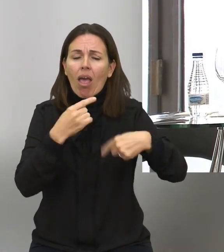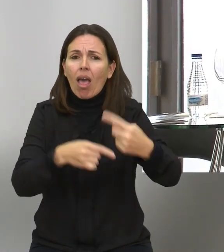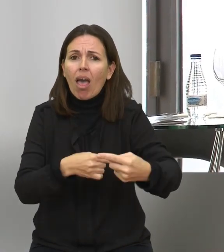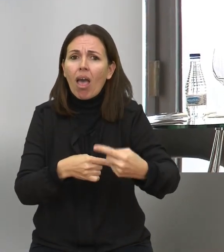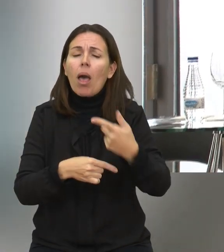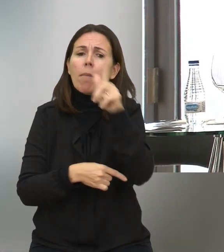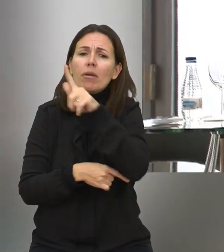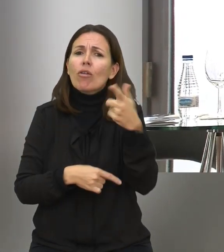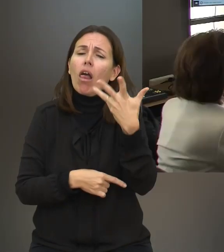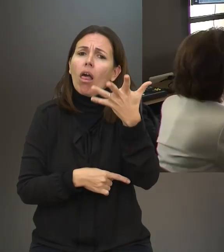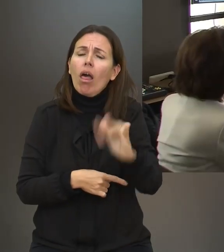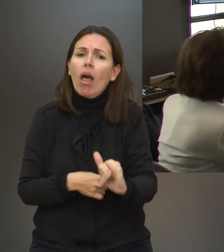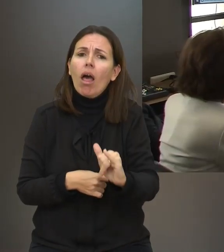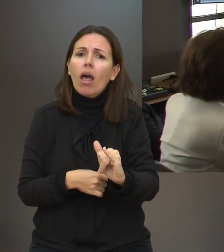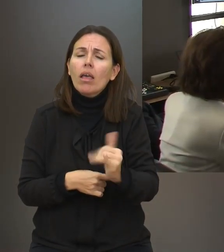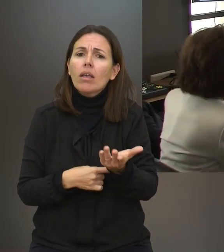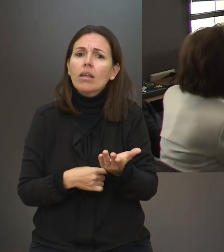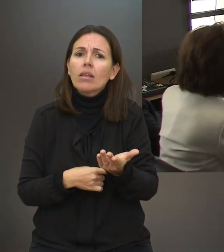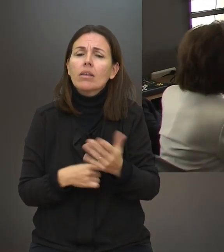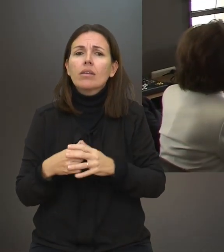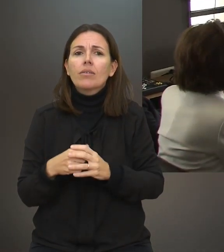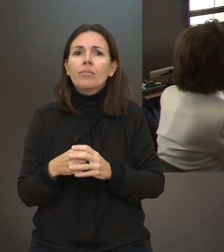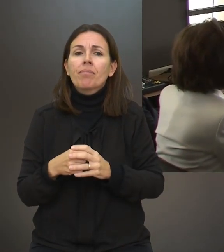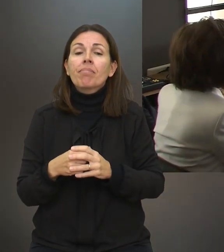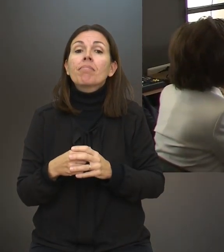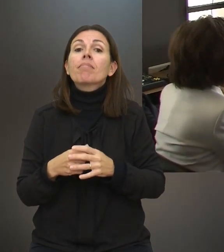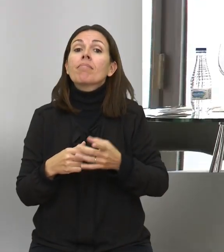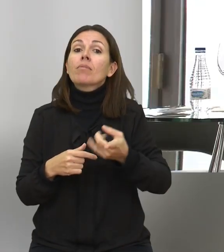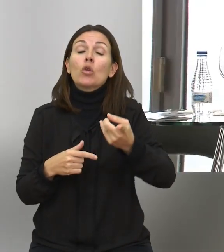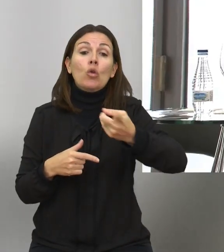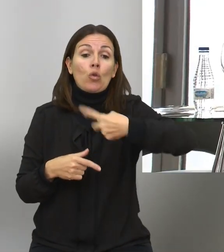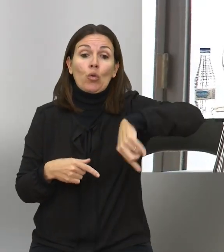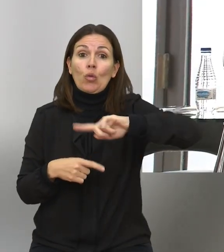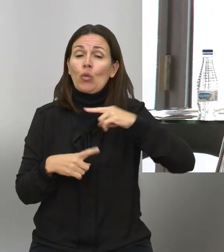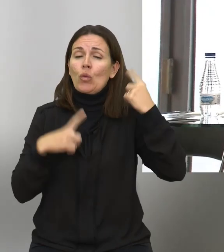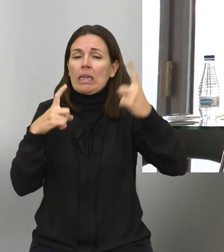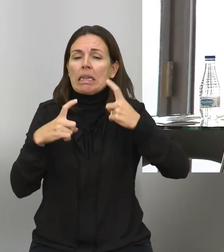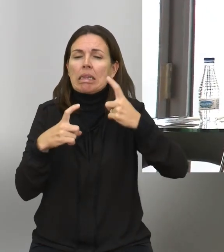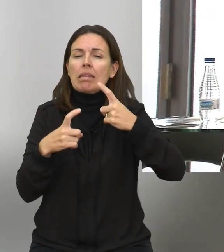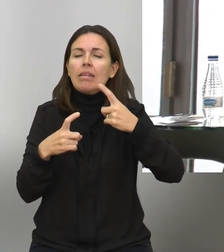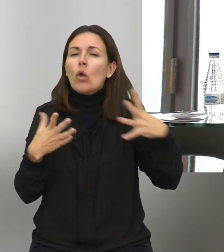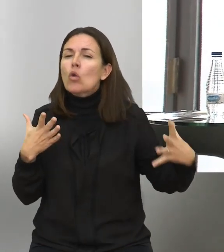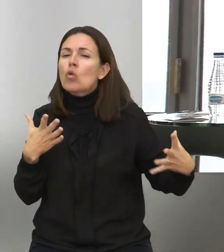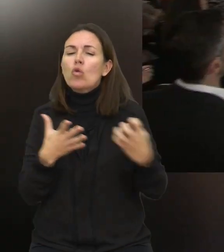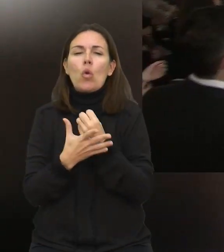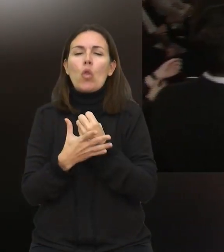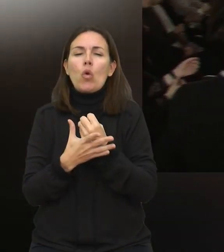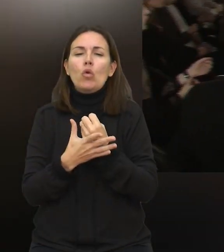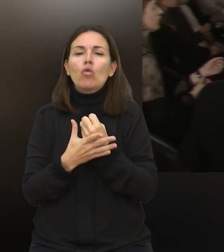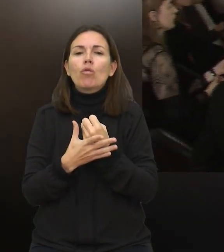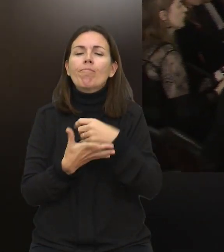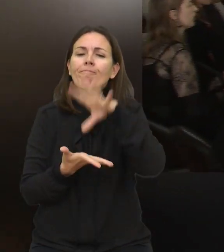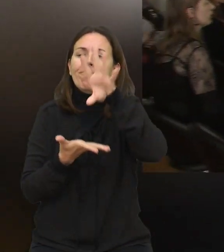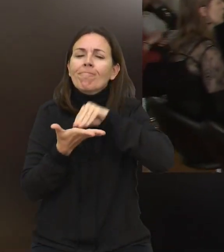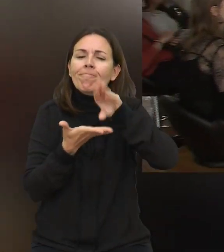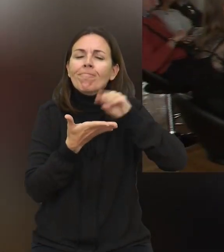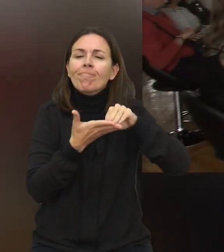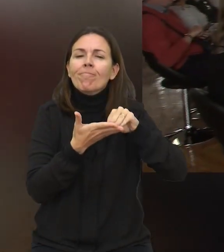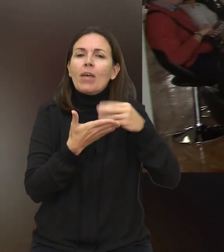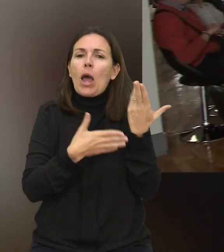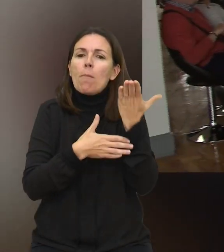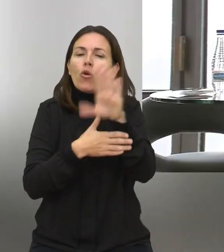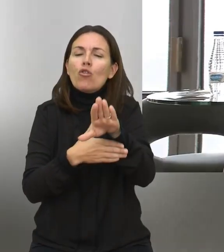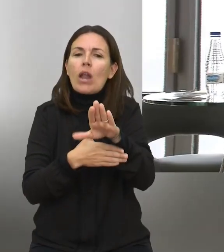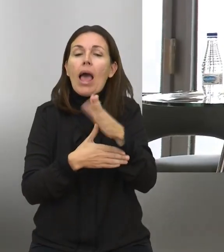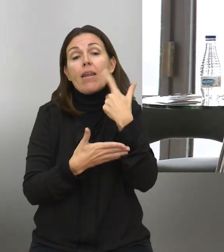hay unas tradiciones, hay personas detrás y todo eso lo que intentamos es aglutinarlo y hay muestras, muestras